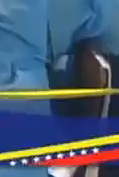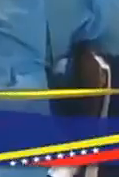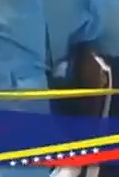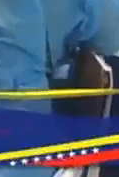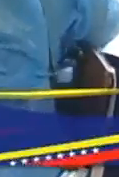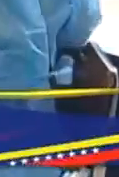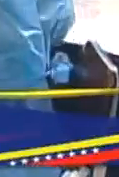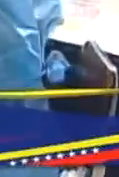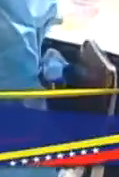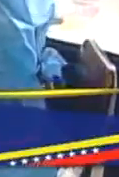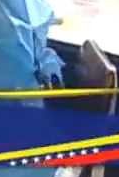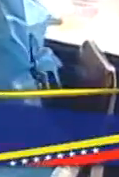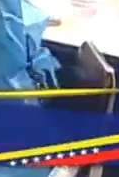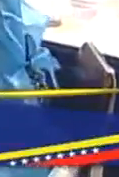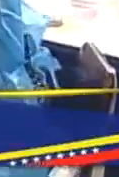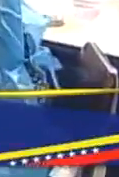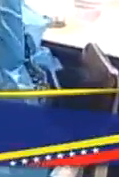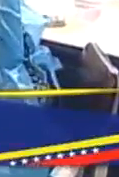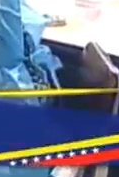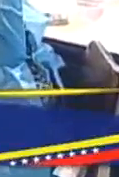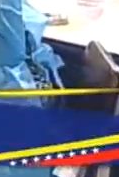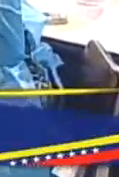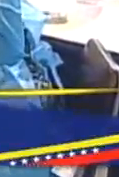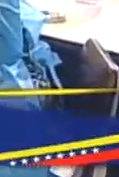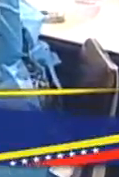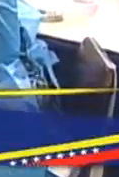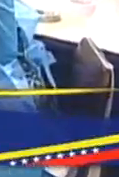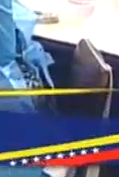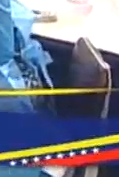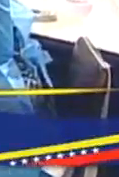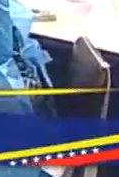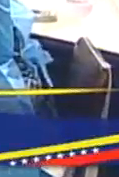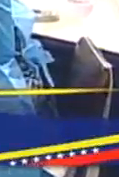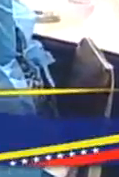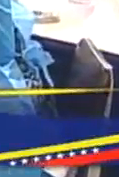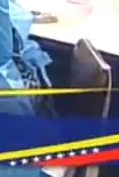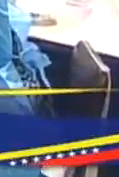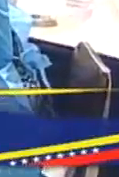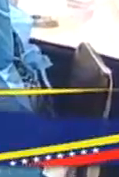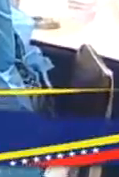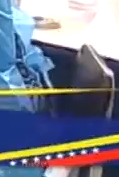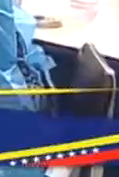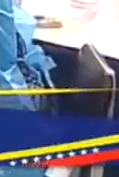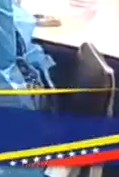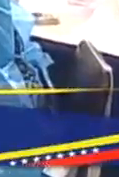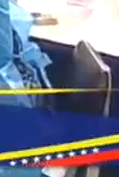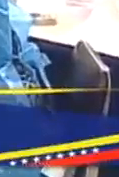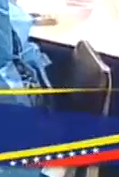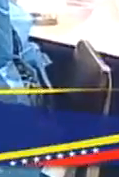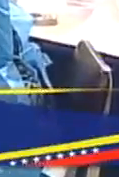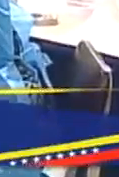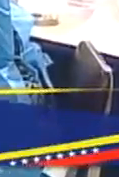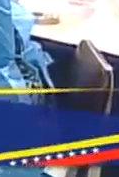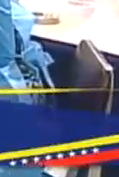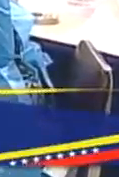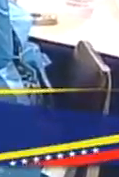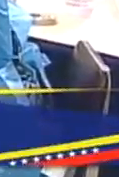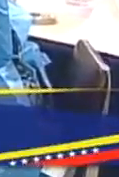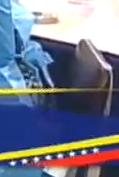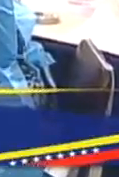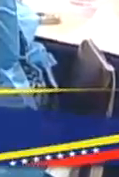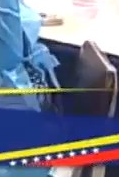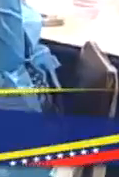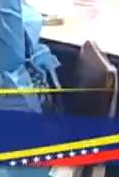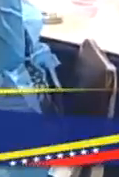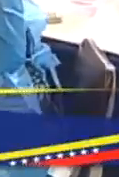educativo nacional pero también a partir del 3 de noviembre de enero perdón como usted lo indicó comenzamos la vacunación para los trabajadores y